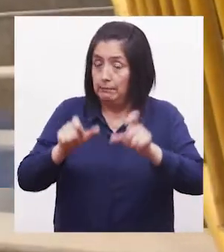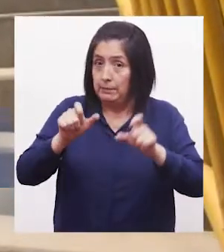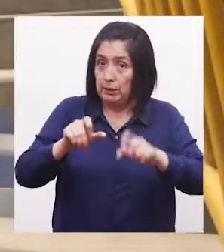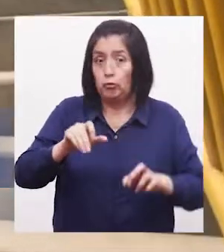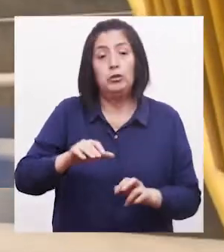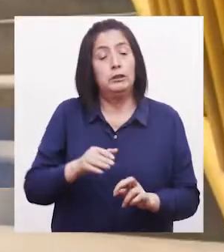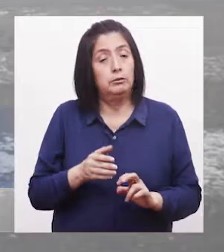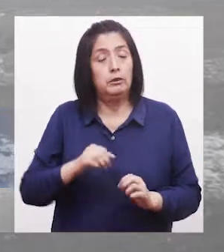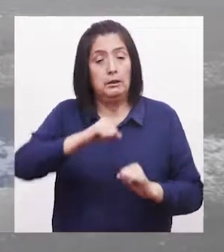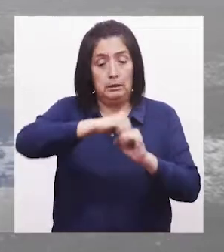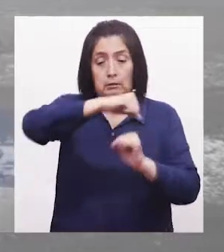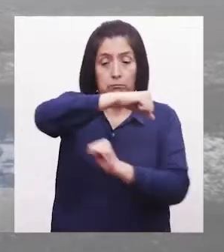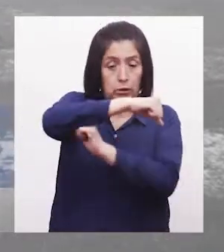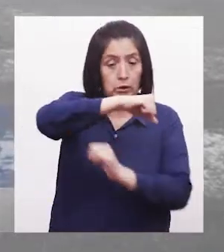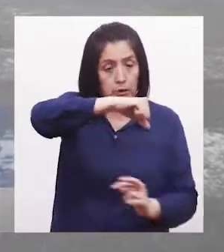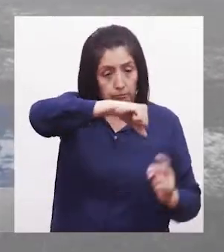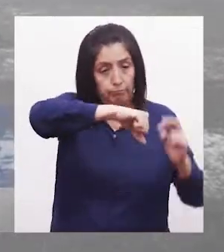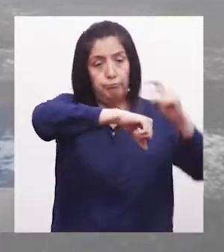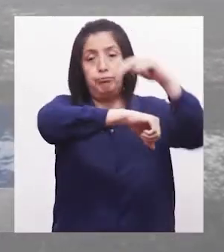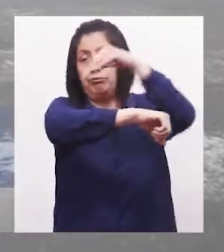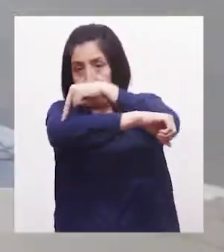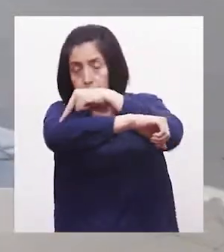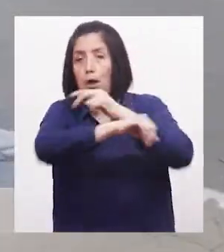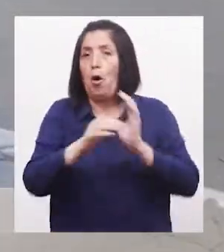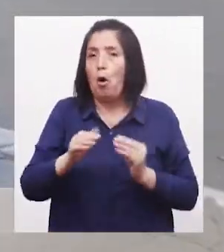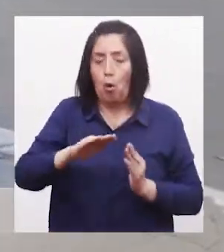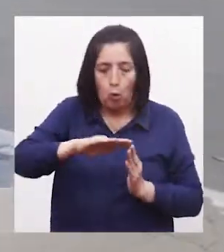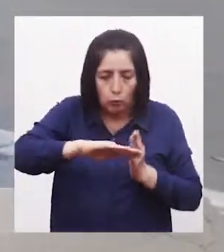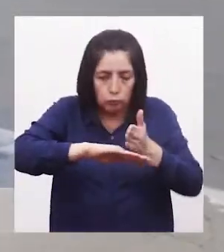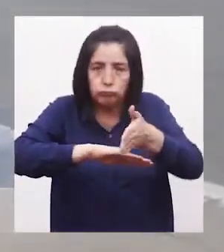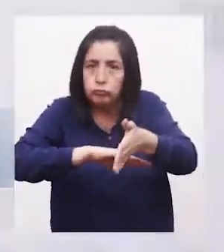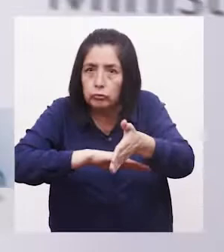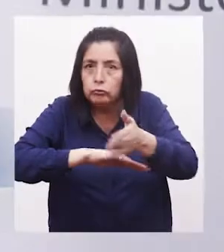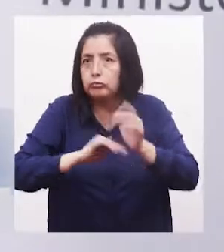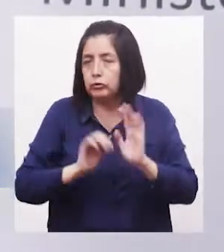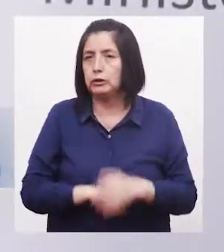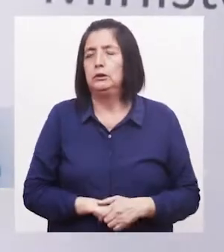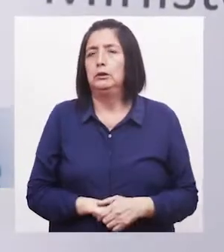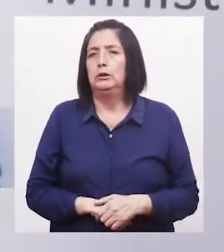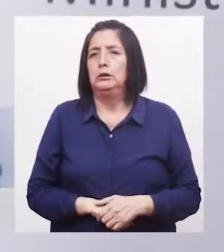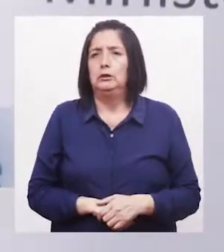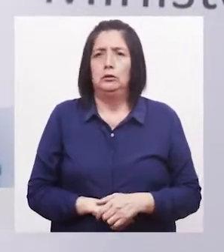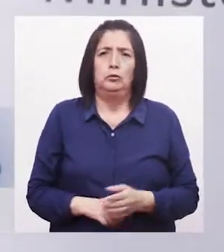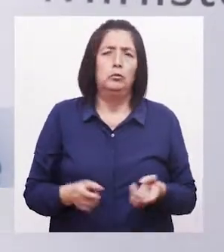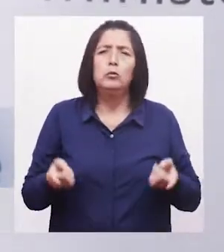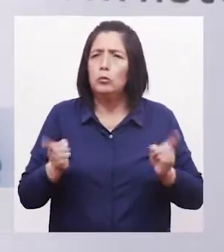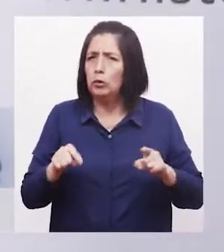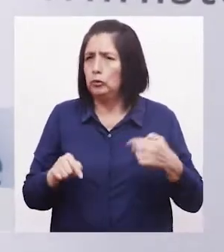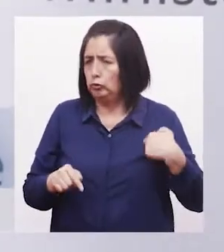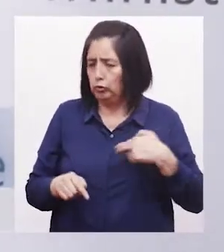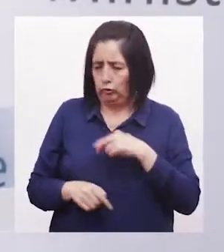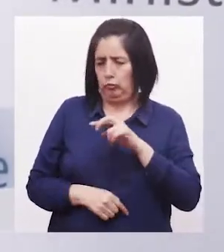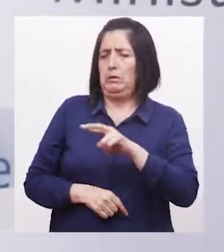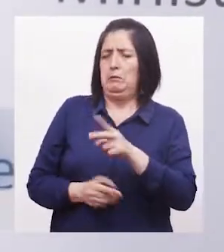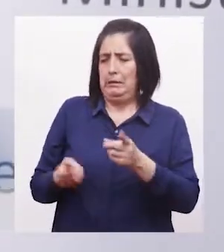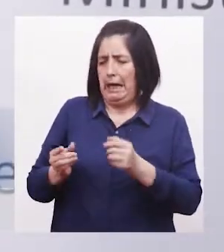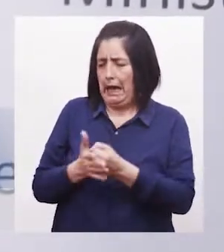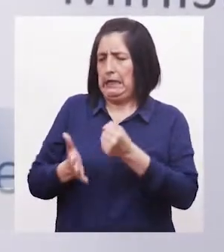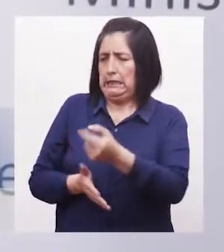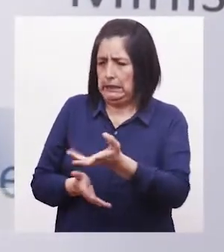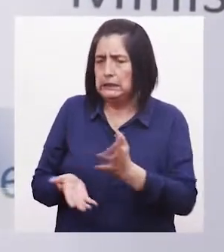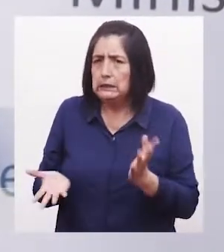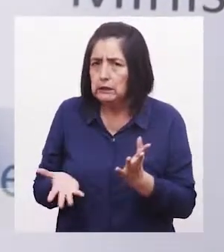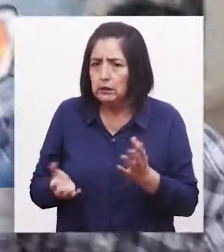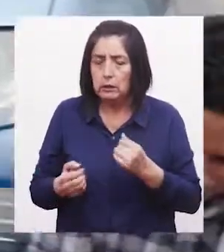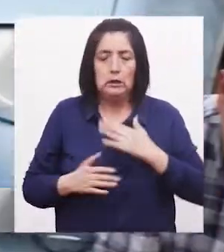los puentes peatonales Caminar por los cruces peatonales y la acera Cuando nos encontramos frente a un accidente de tránsito Debemos de